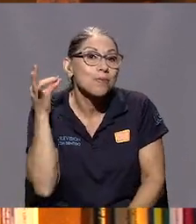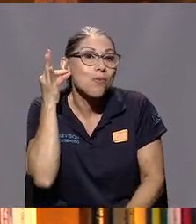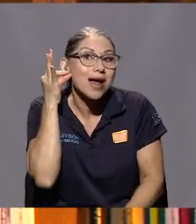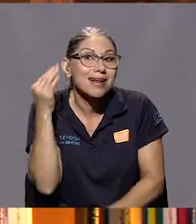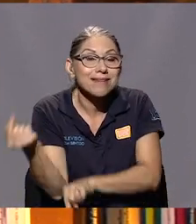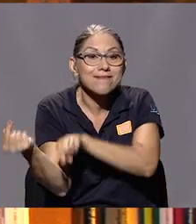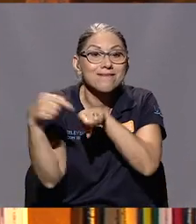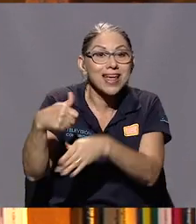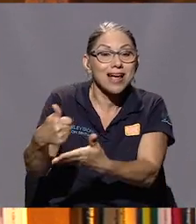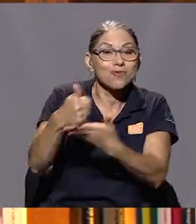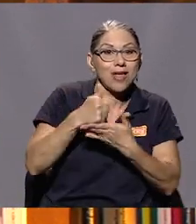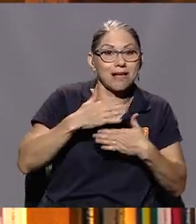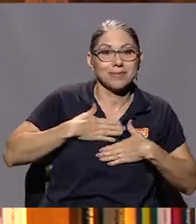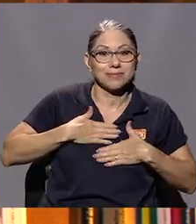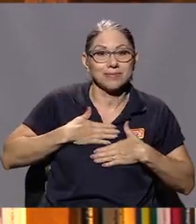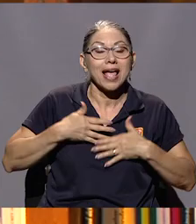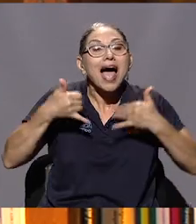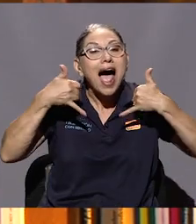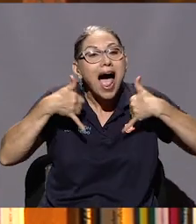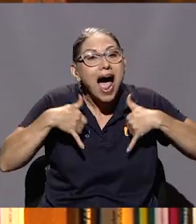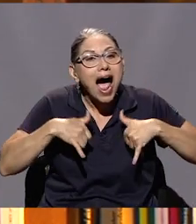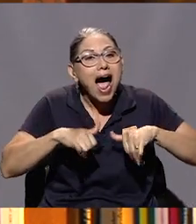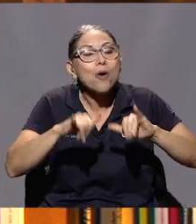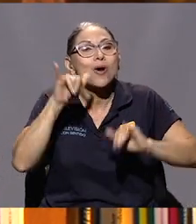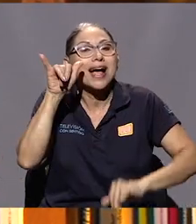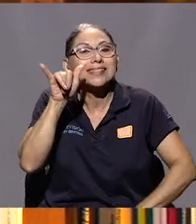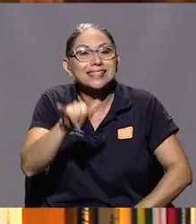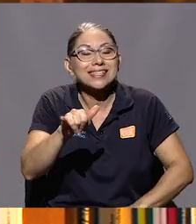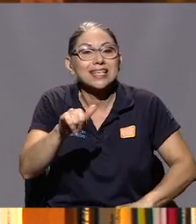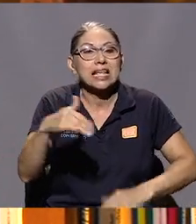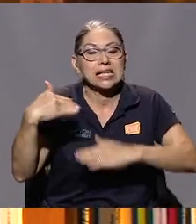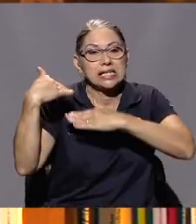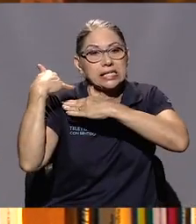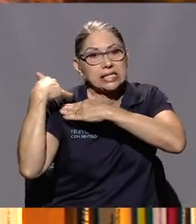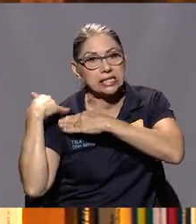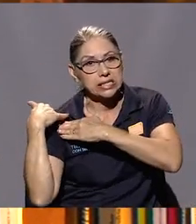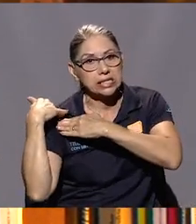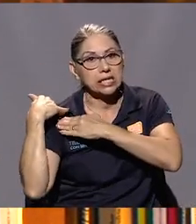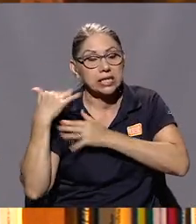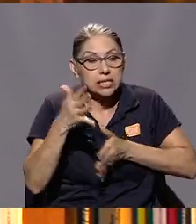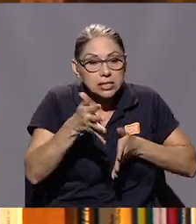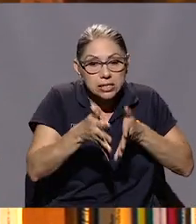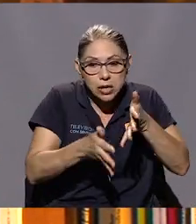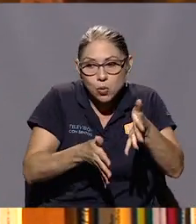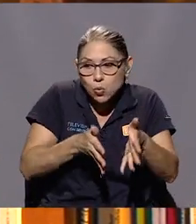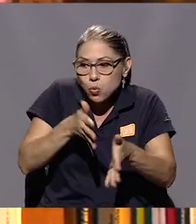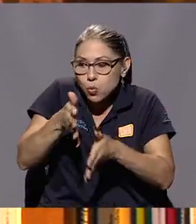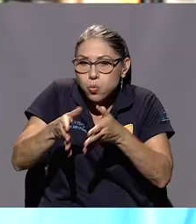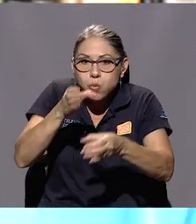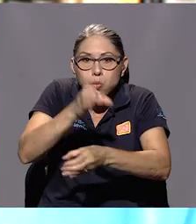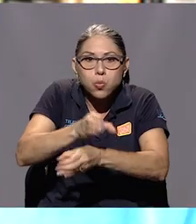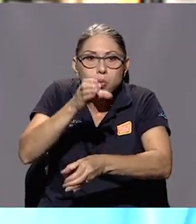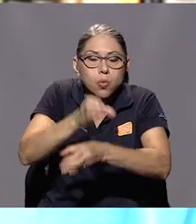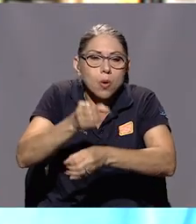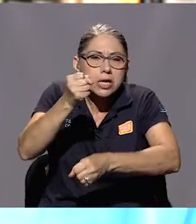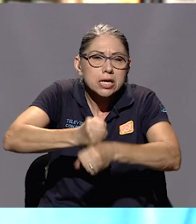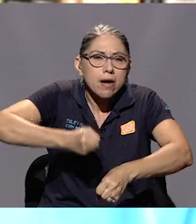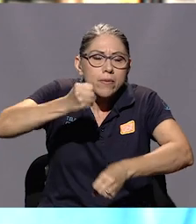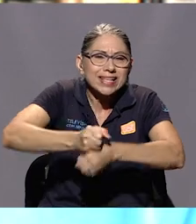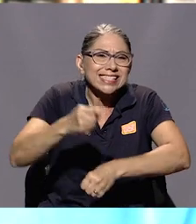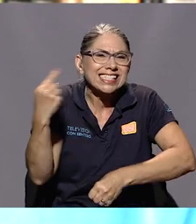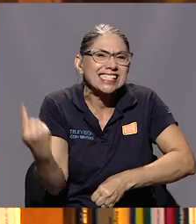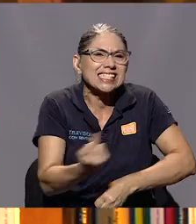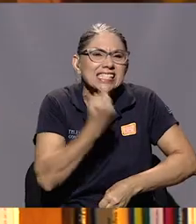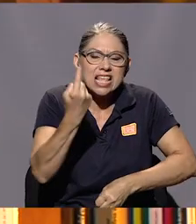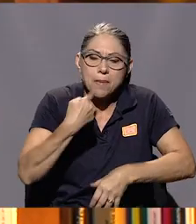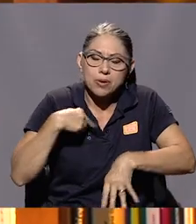mujer para que venga a ayudarme, aún así la carga de cuidados, de trabajos de cuidados ha estado